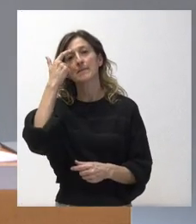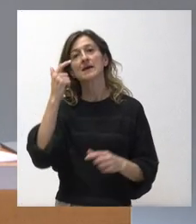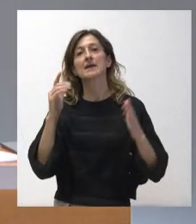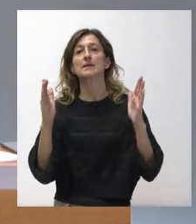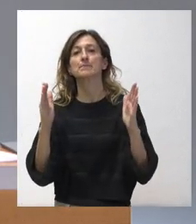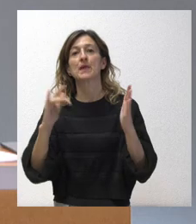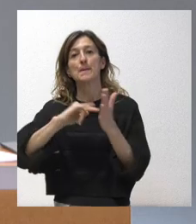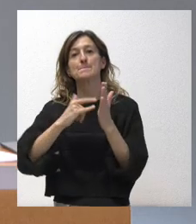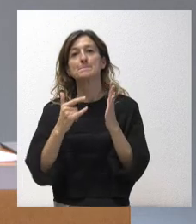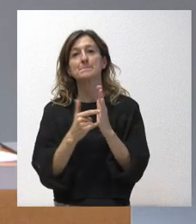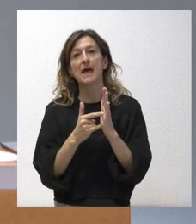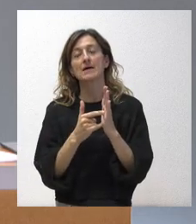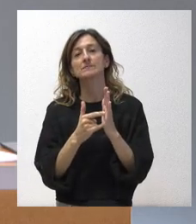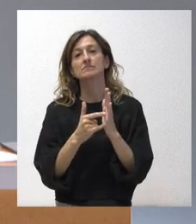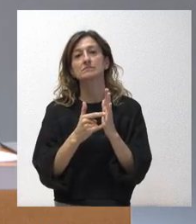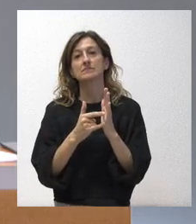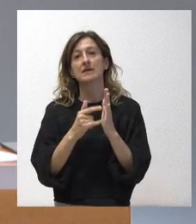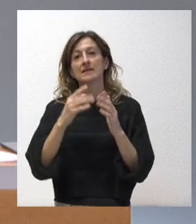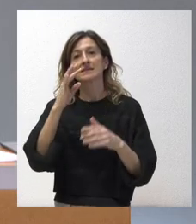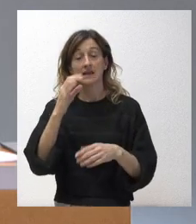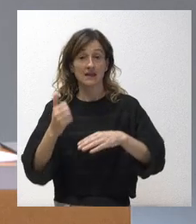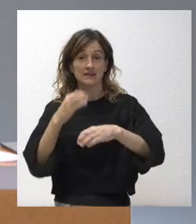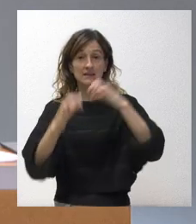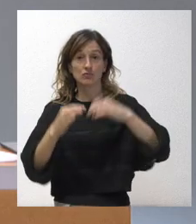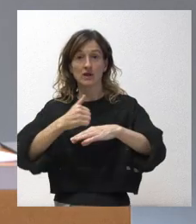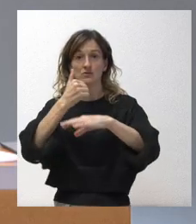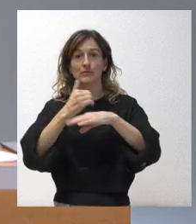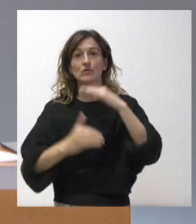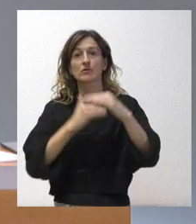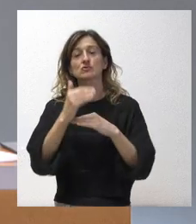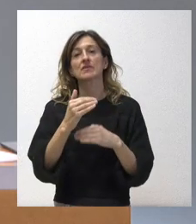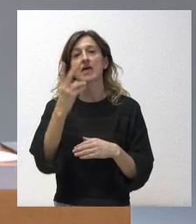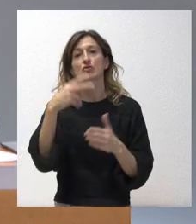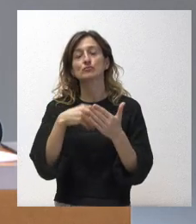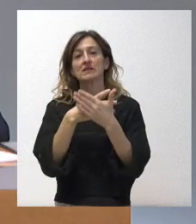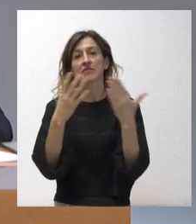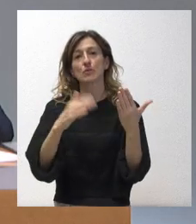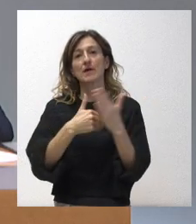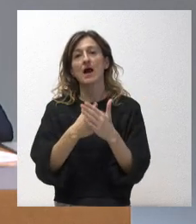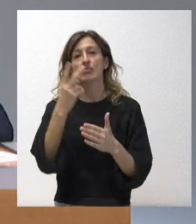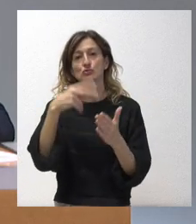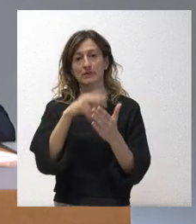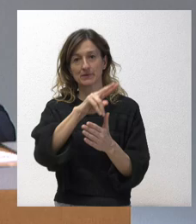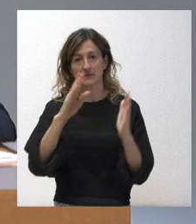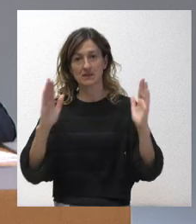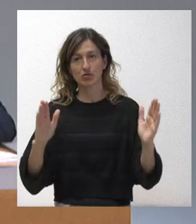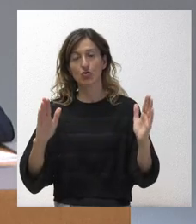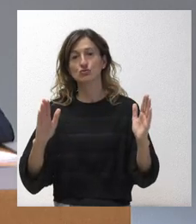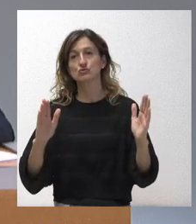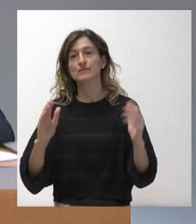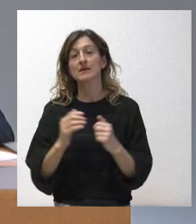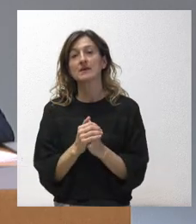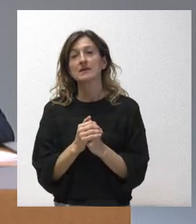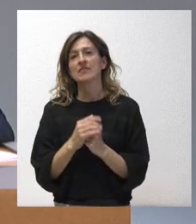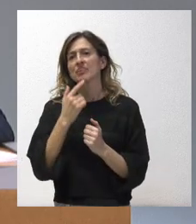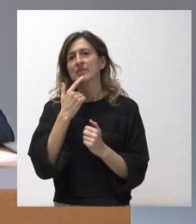suspendido por el TSJ de entre 2019 y 2022, ya que ASCEL lo cifra